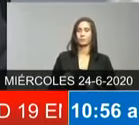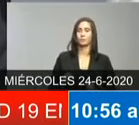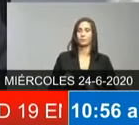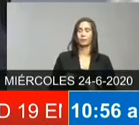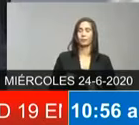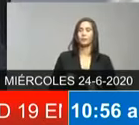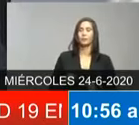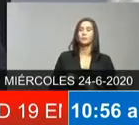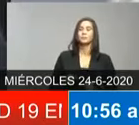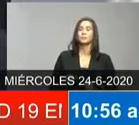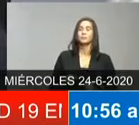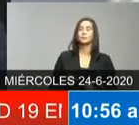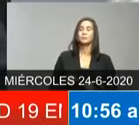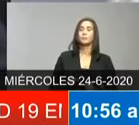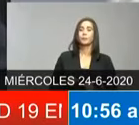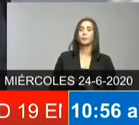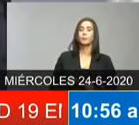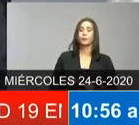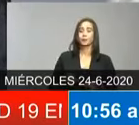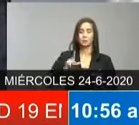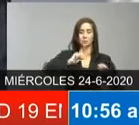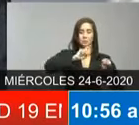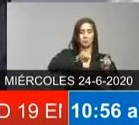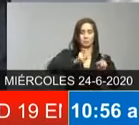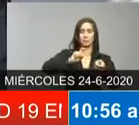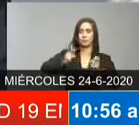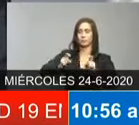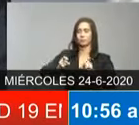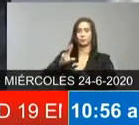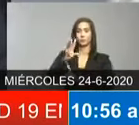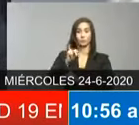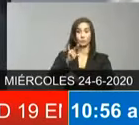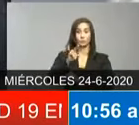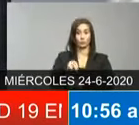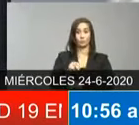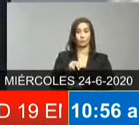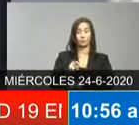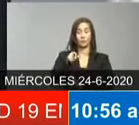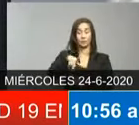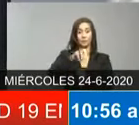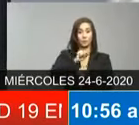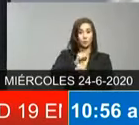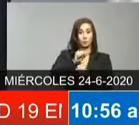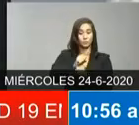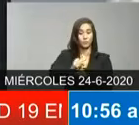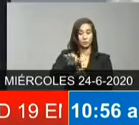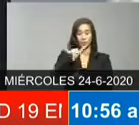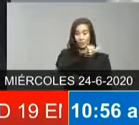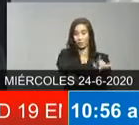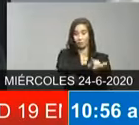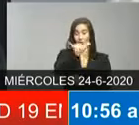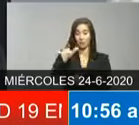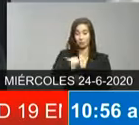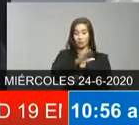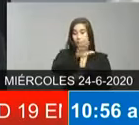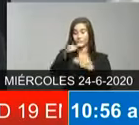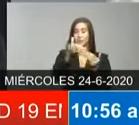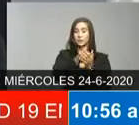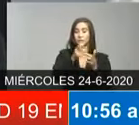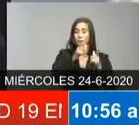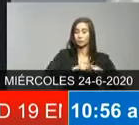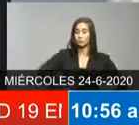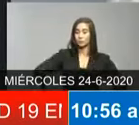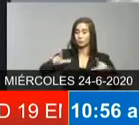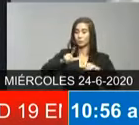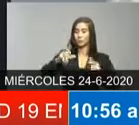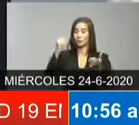conduciendo avaritas mágicas sino exactamente lo que está establecido en